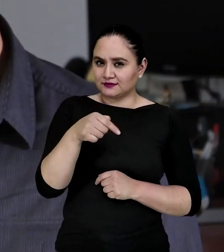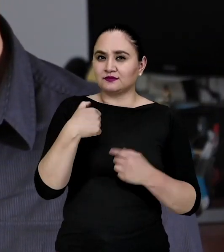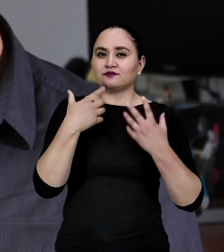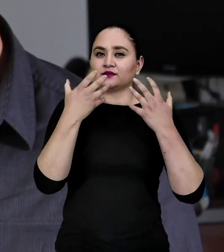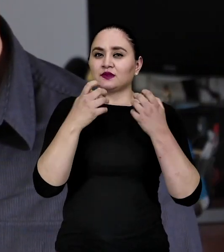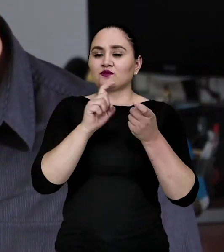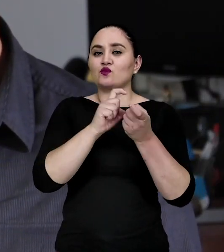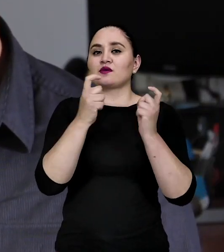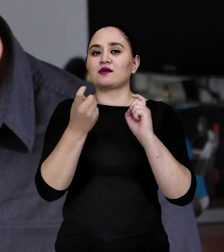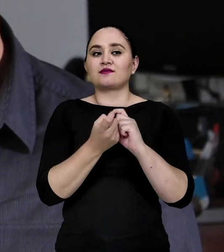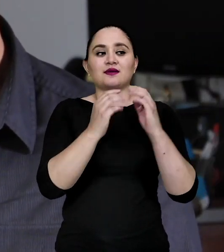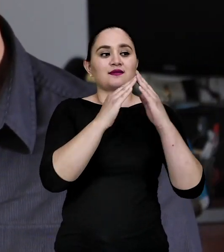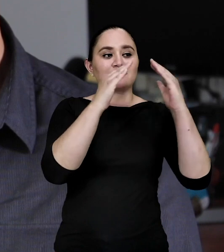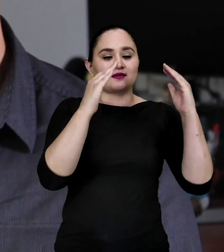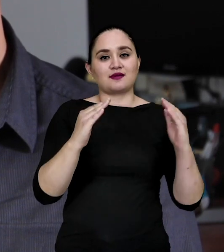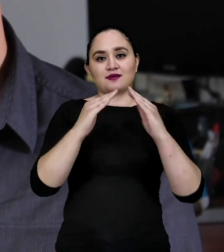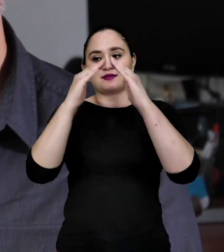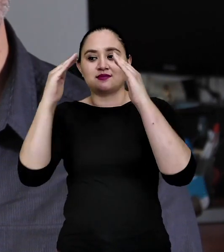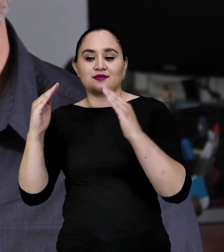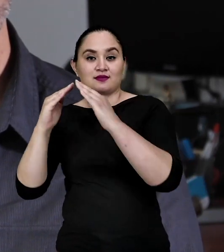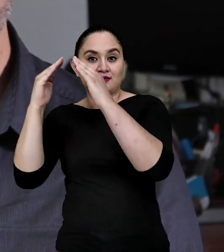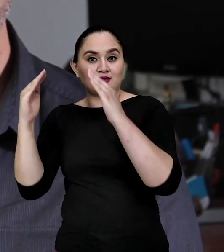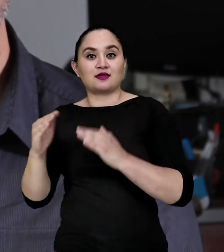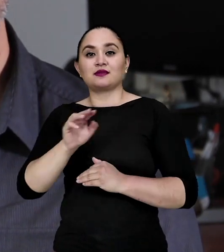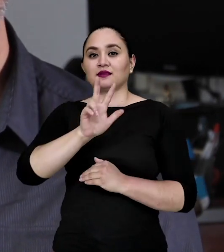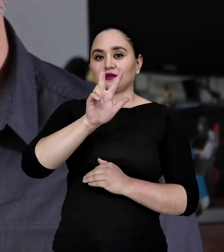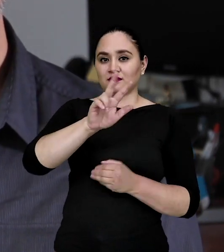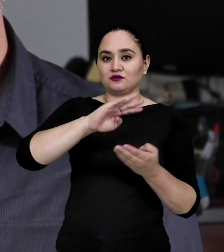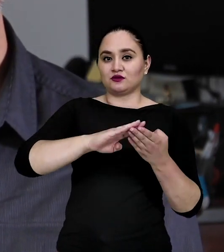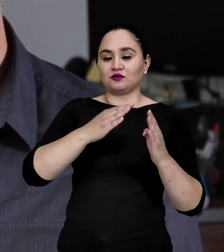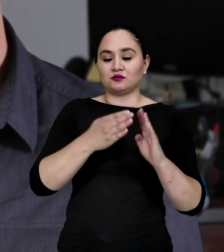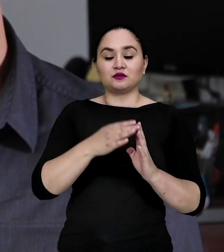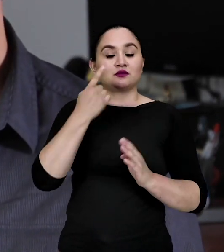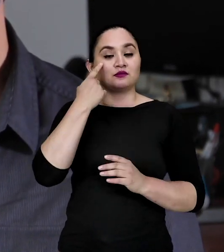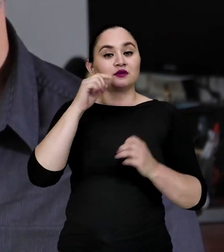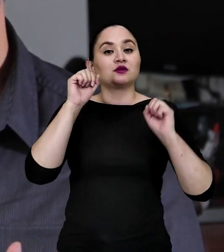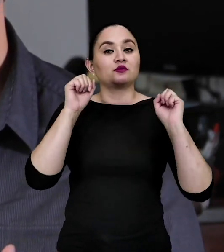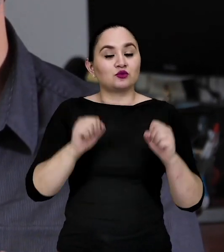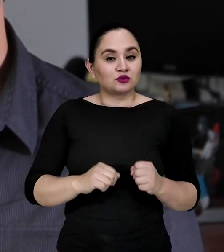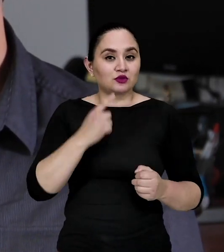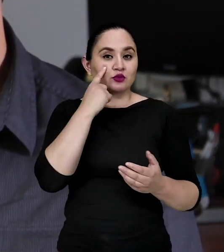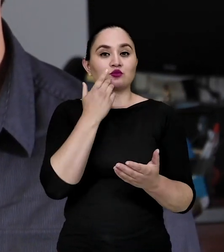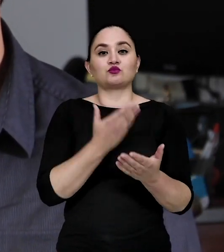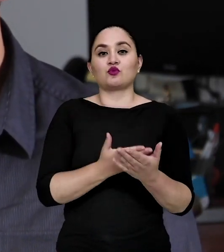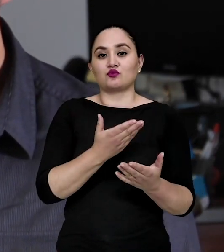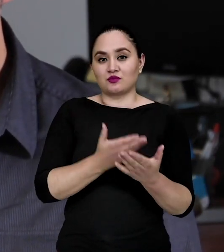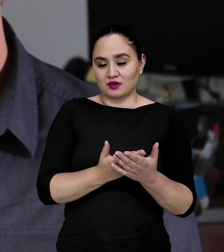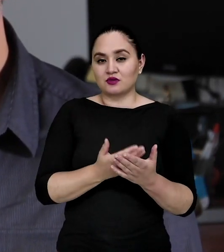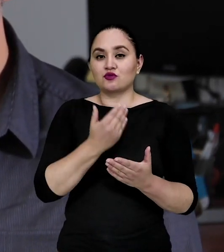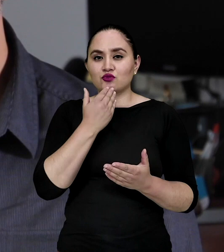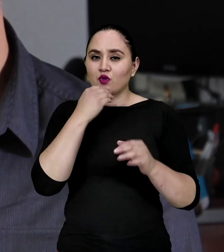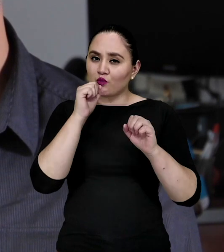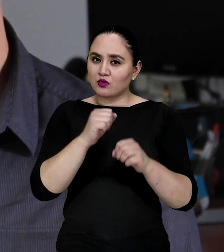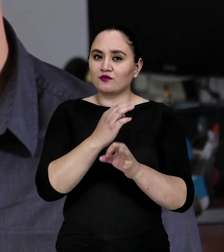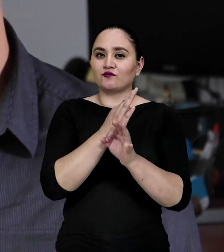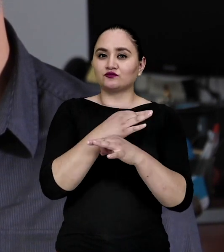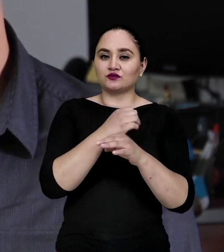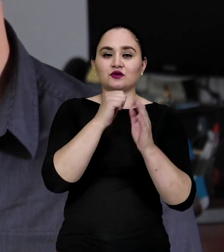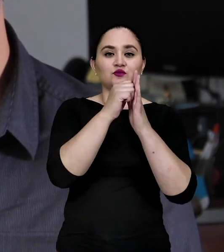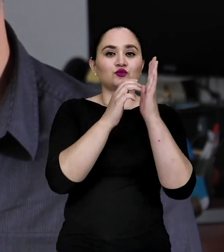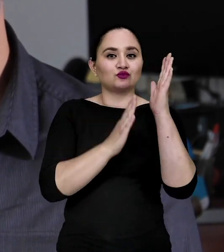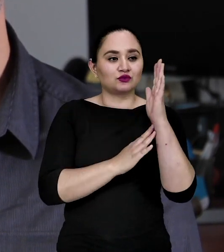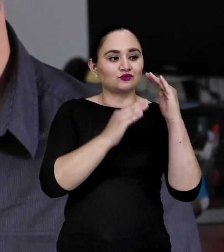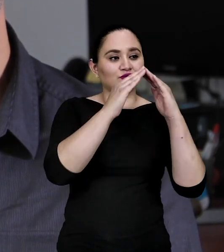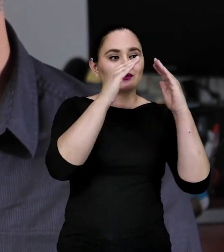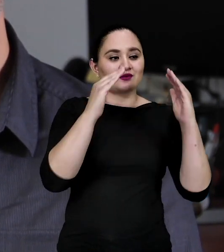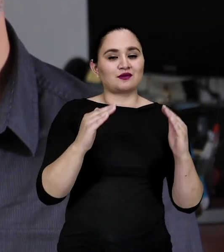queremos cambiar las casas de tres comunidades para poder comprobar el concepto de que esto puede funcionar como